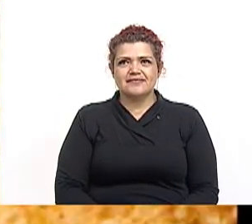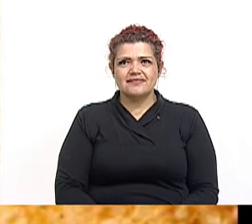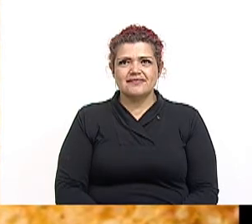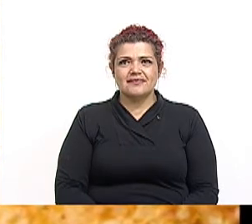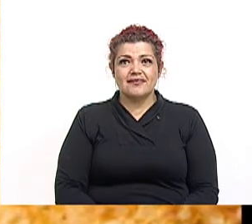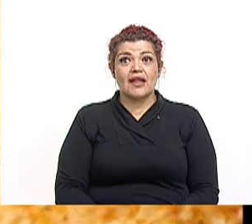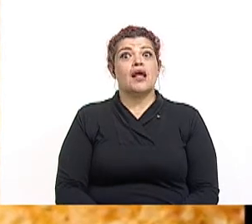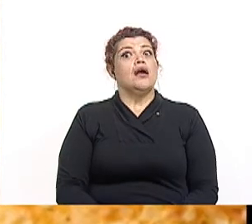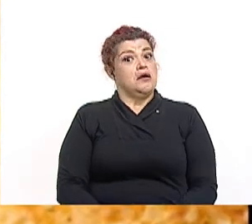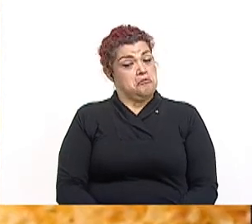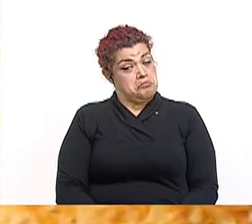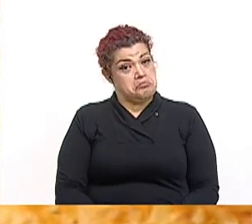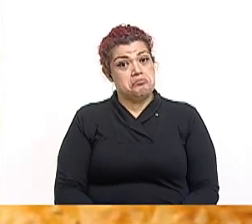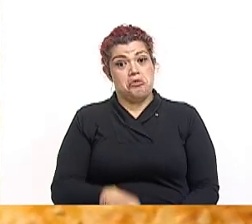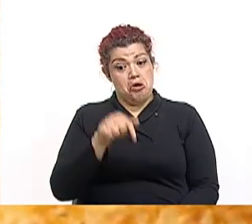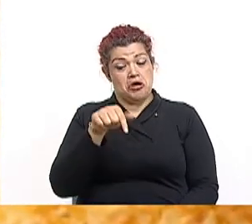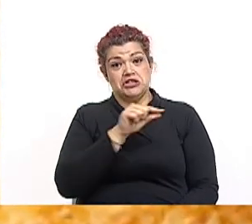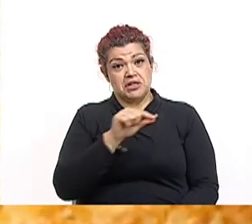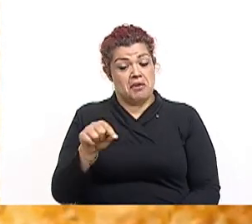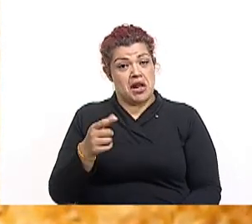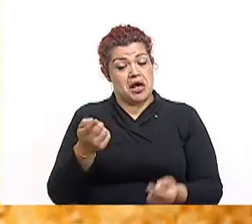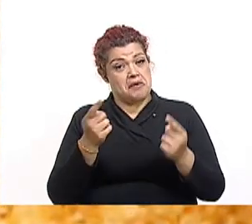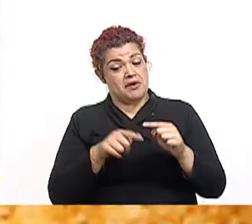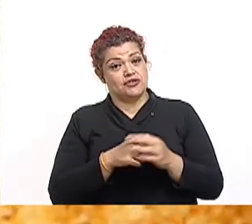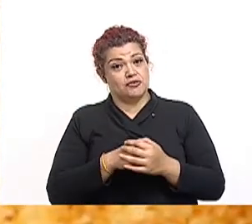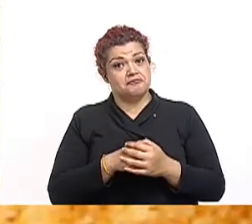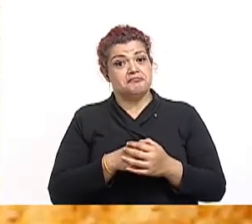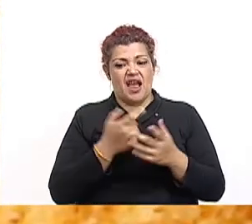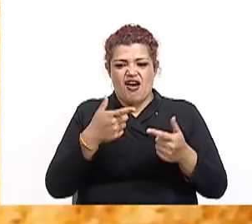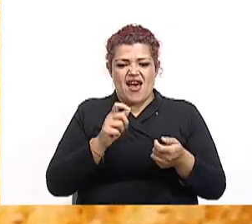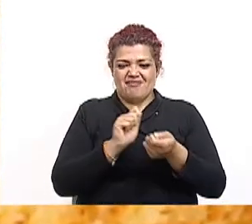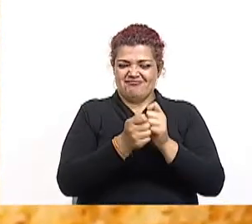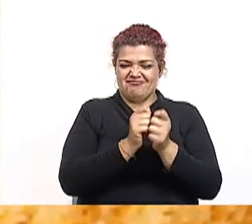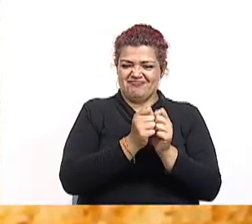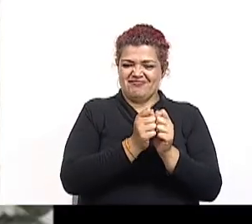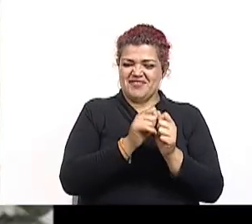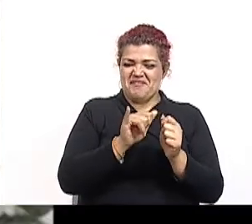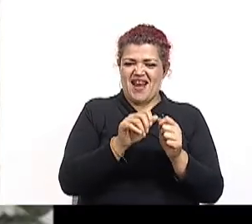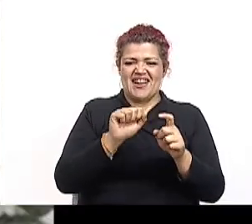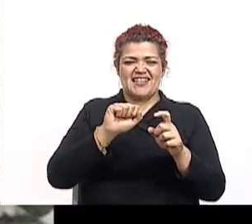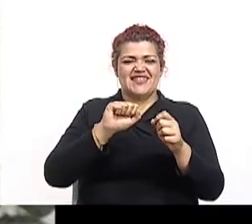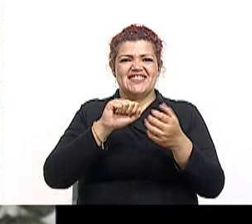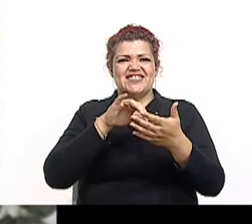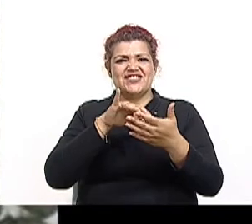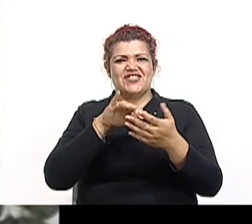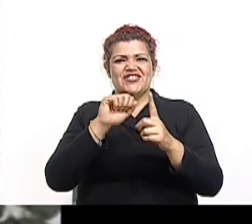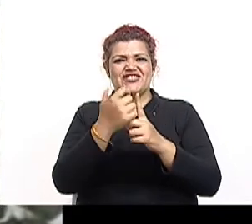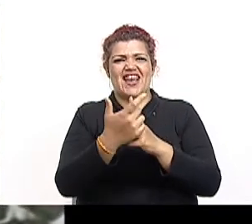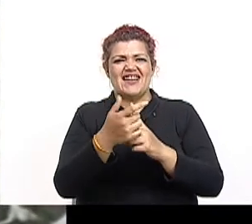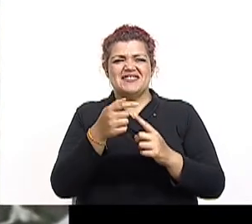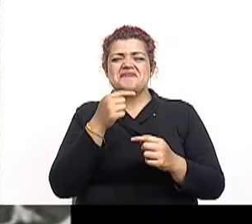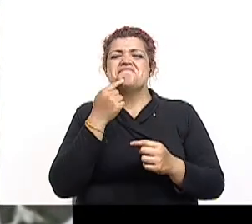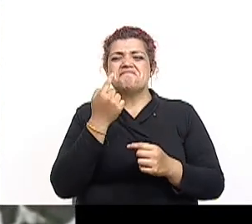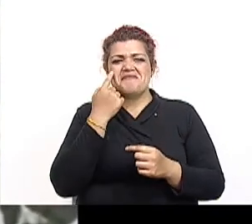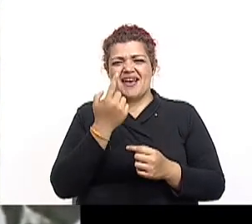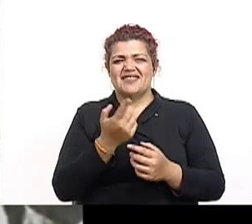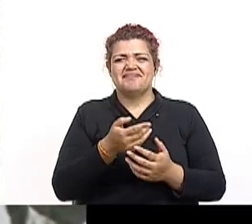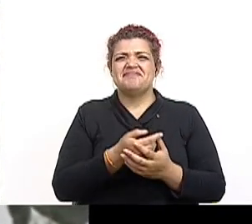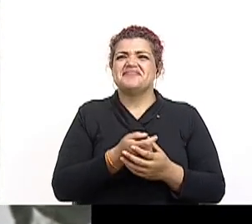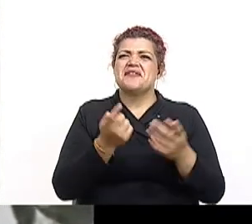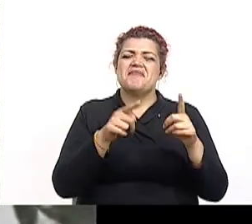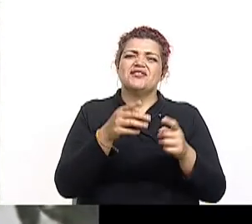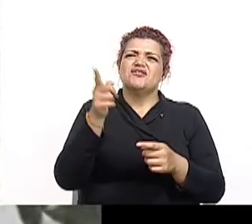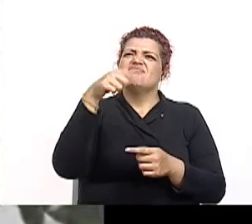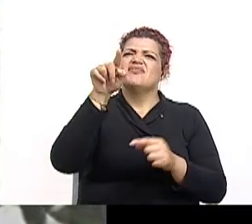Muy bien, la curiosidad histórica de la semana. Curiosidades deportivas en las clases de estudios sociales. Les voy a contar, miren ese equipo ahí.